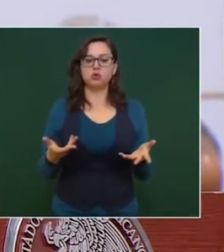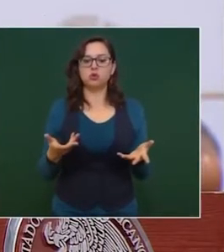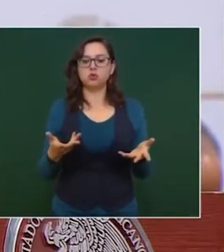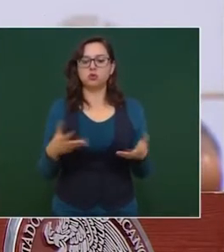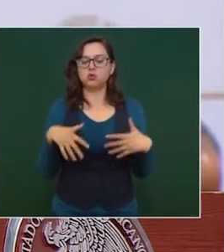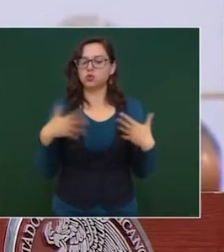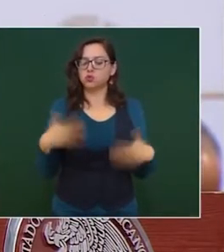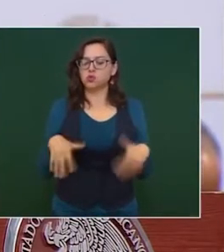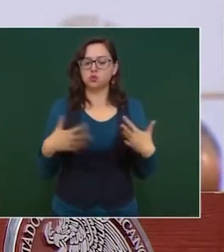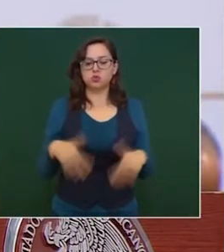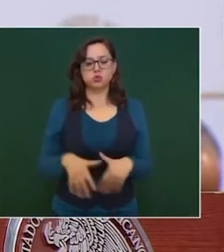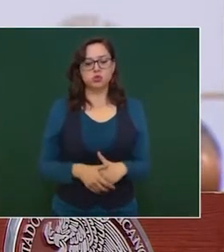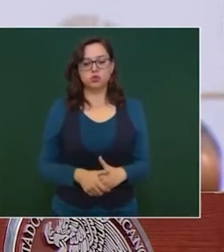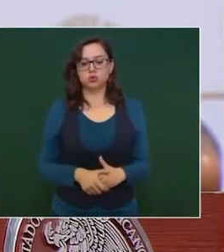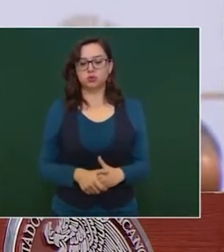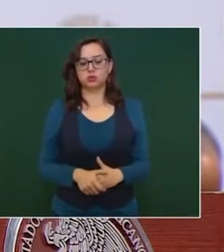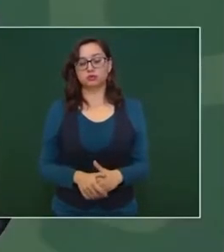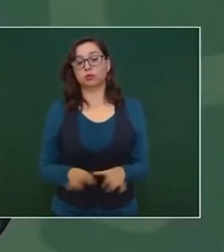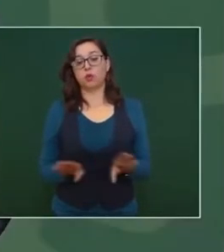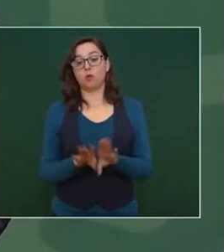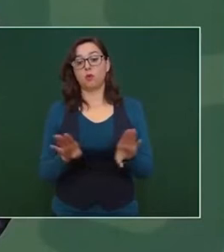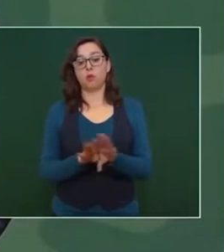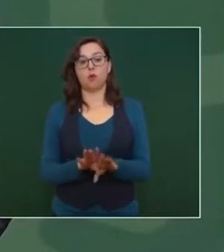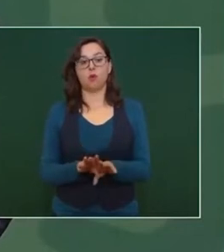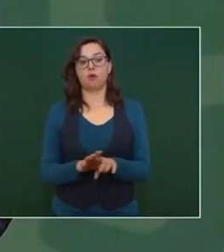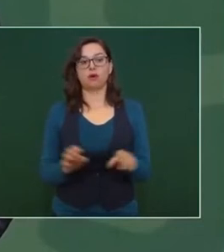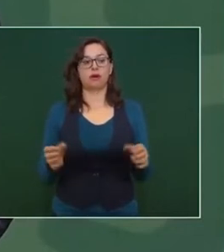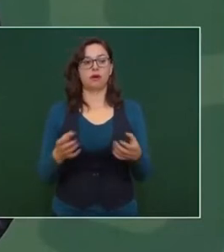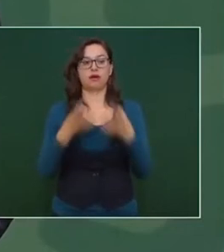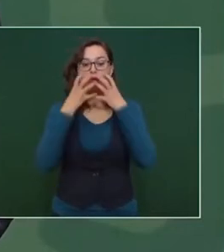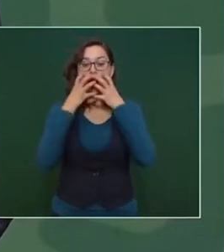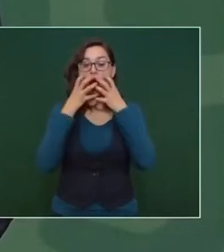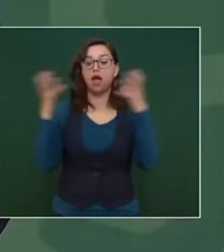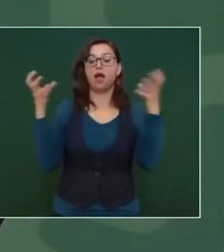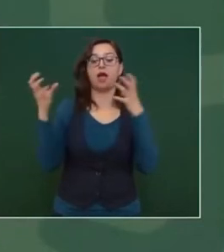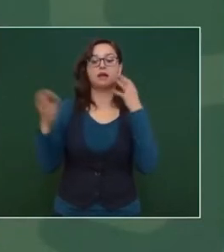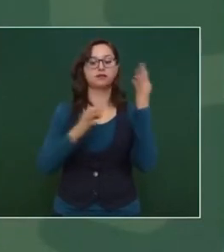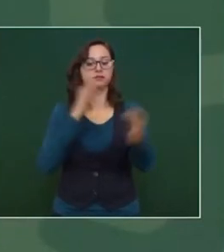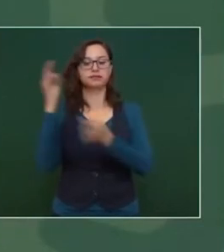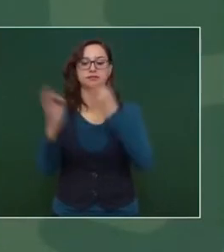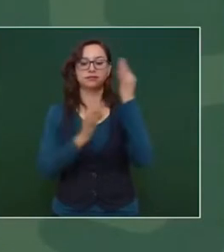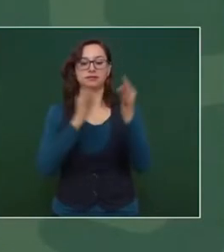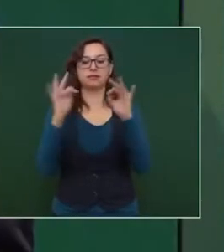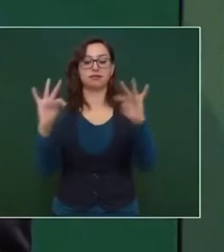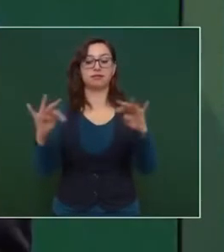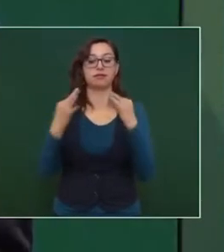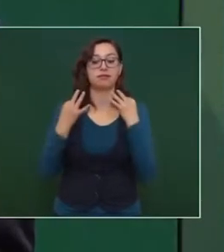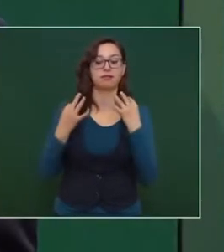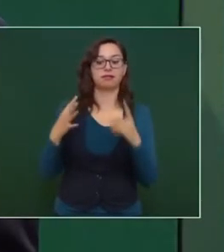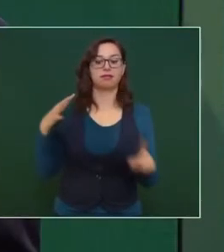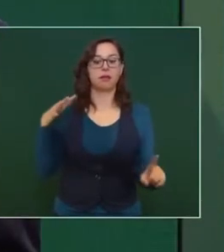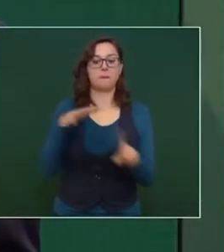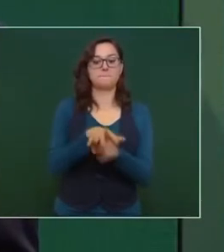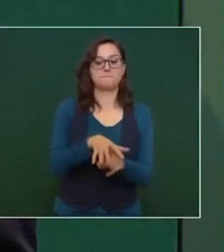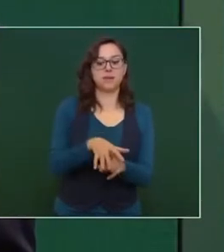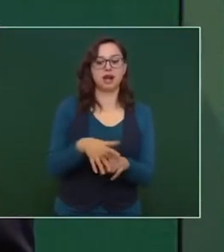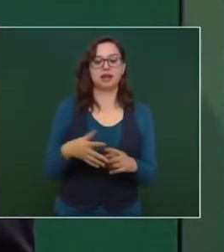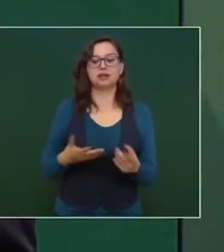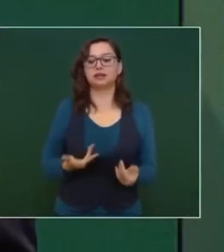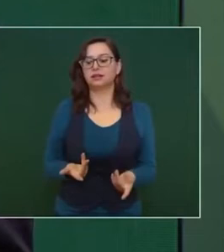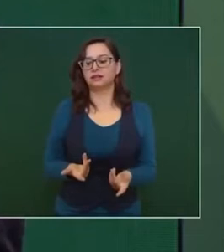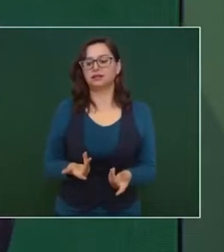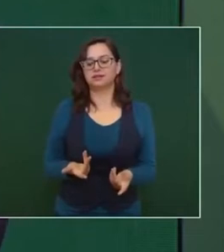noticioso de asuntos